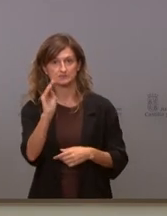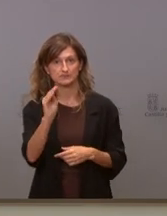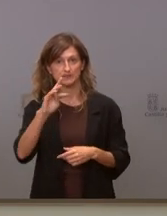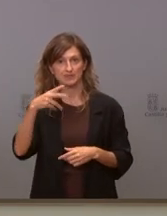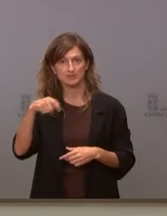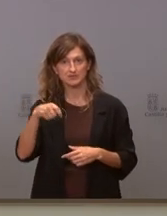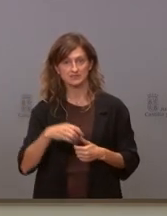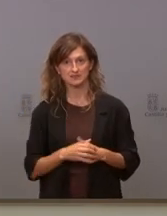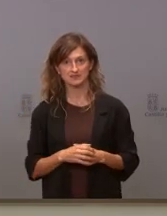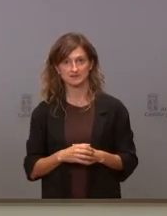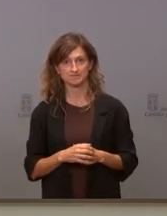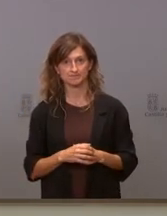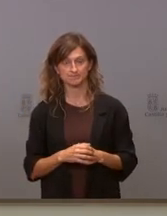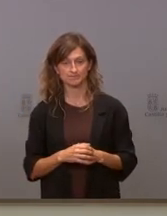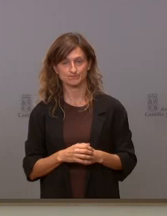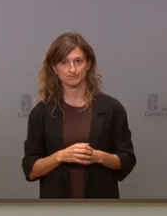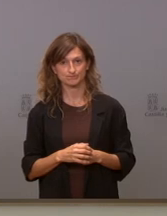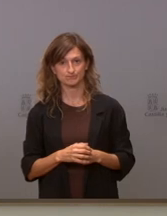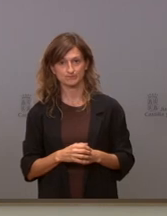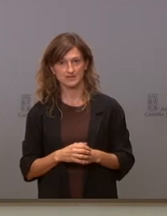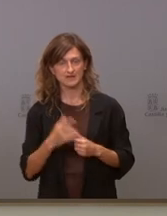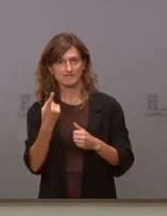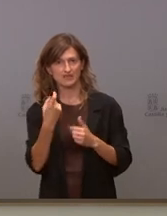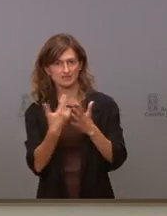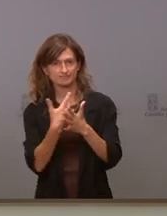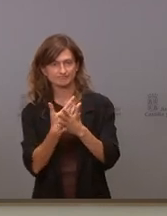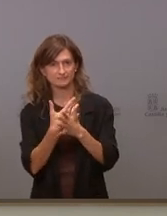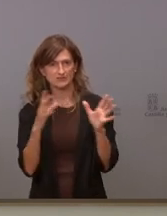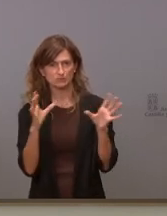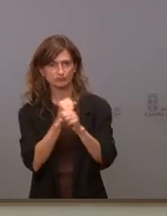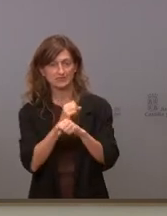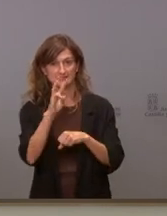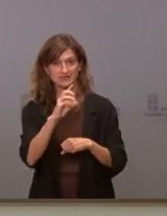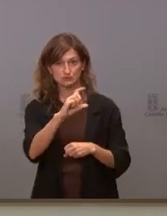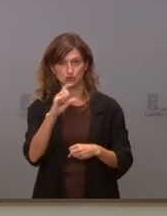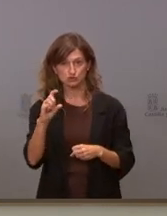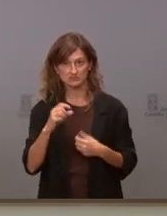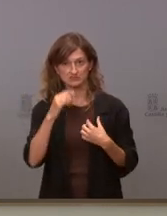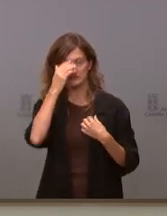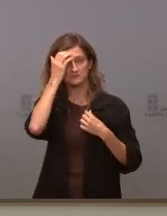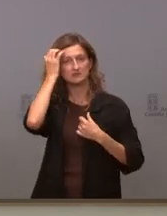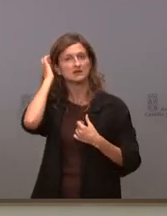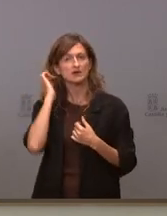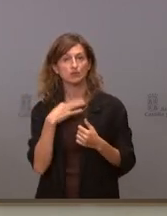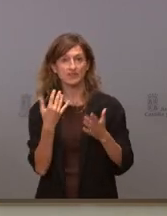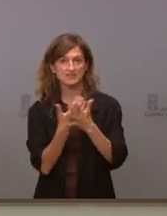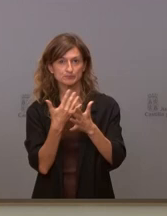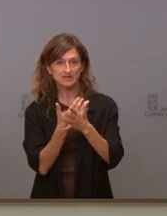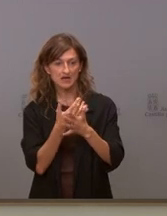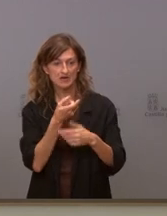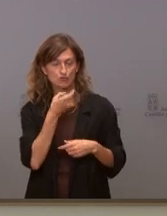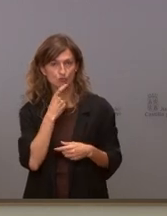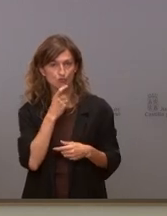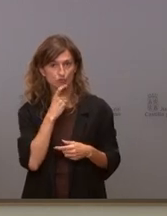vicepresidente. No me ha quedado muy claro el tema de las terceras dosis. No sé si podía aclarar si al final